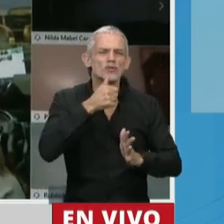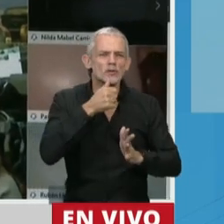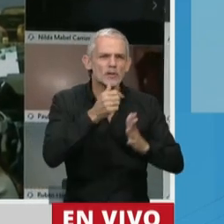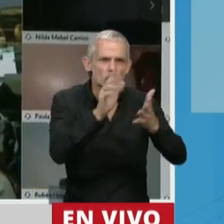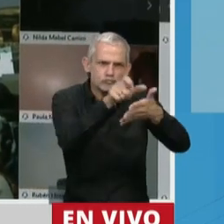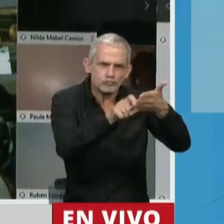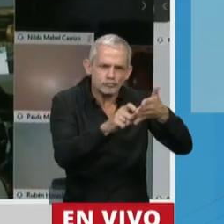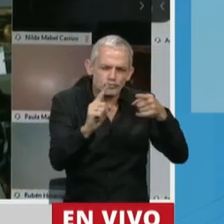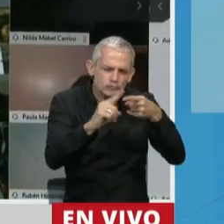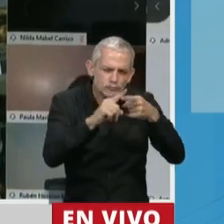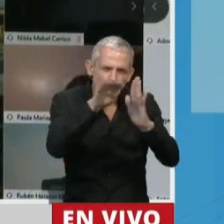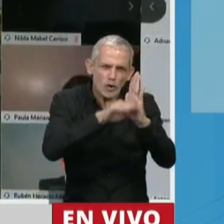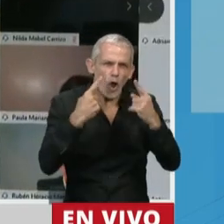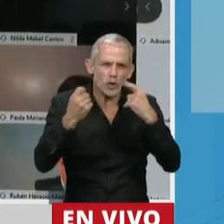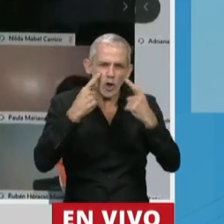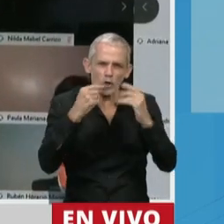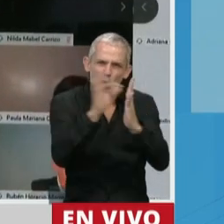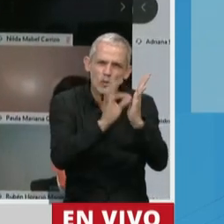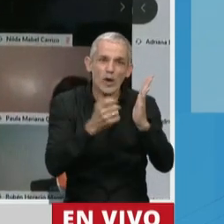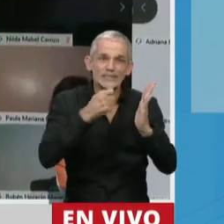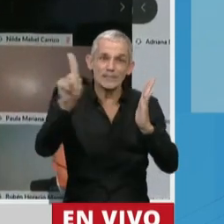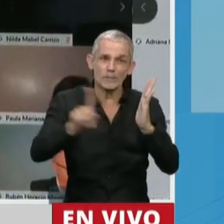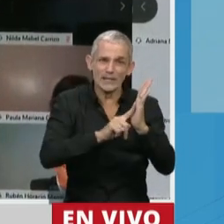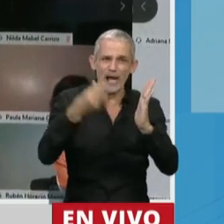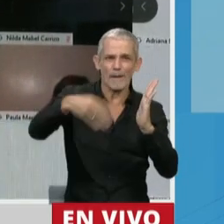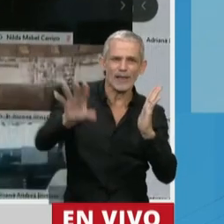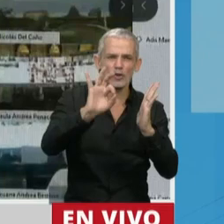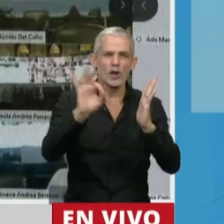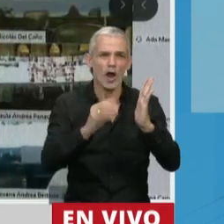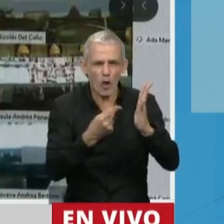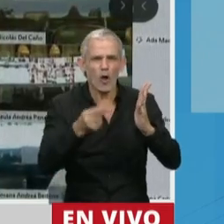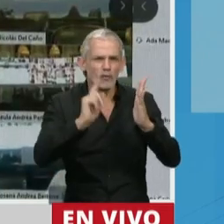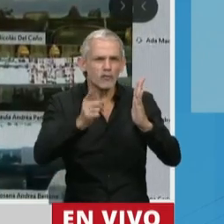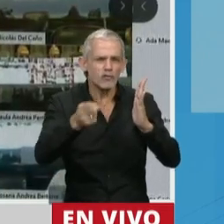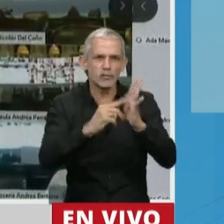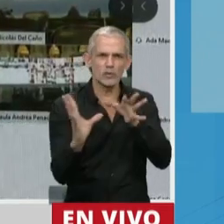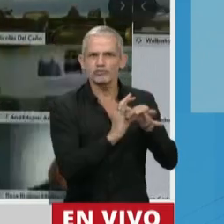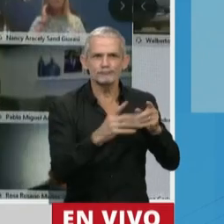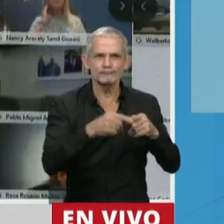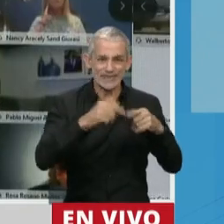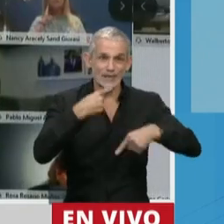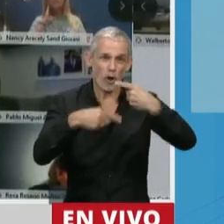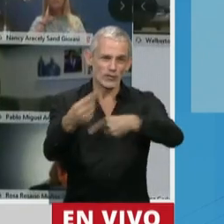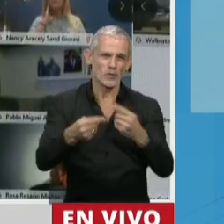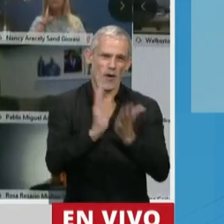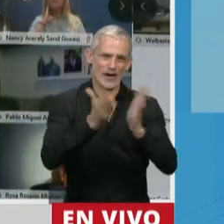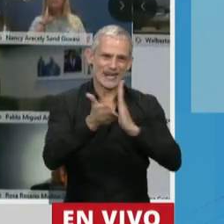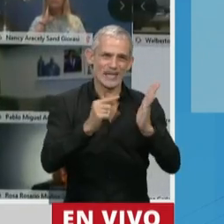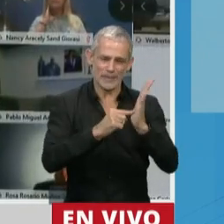sobre la utilización de medicamentos, adherencia a los tratamientos, duplicación de tratamientos, continuidad de los mismos.